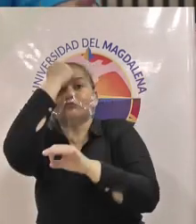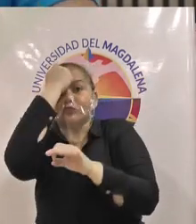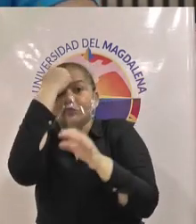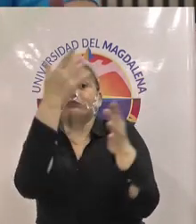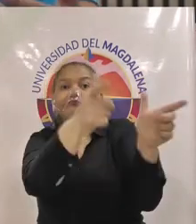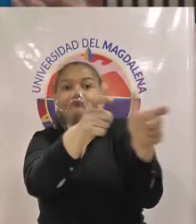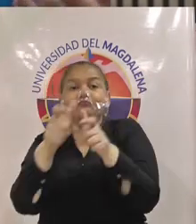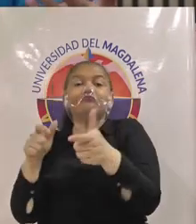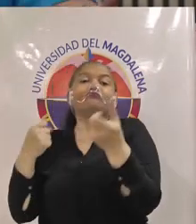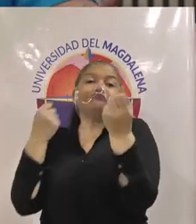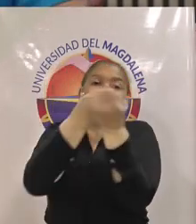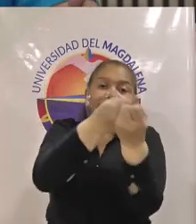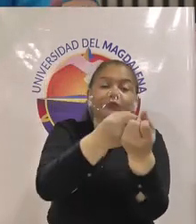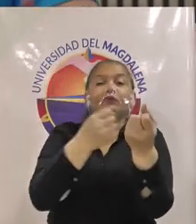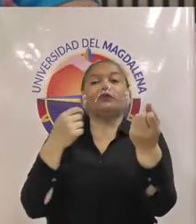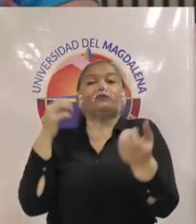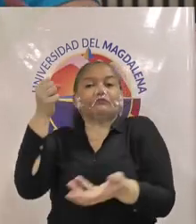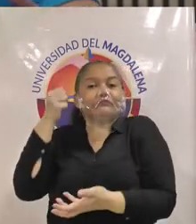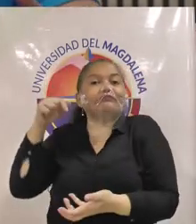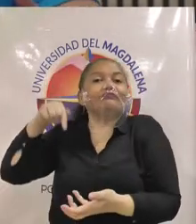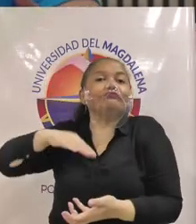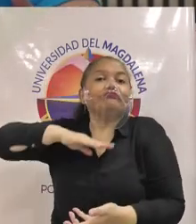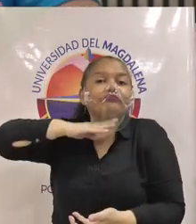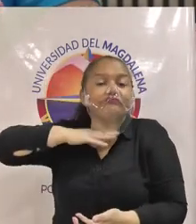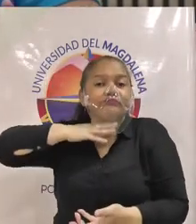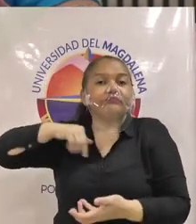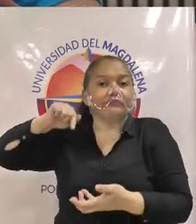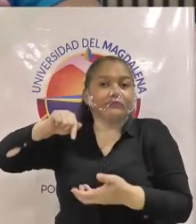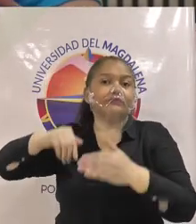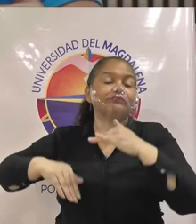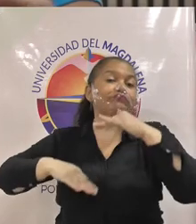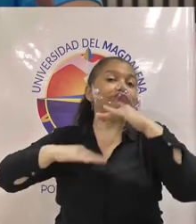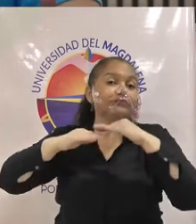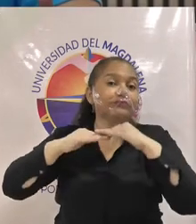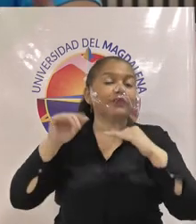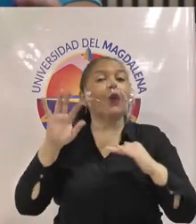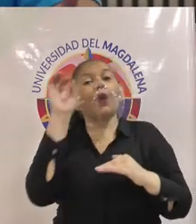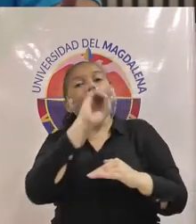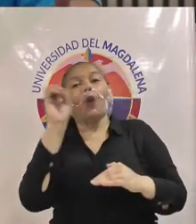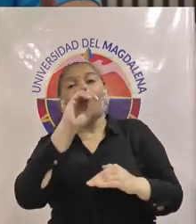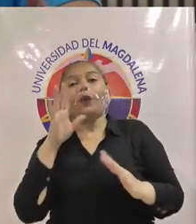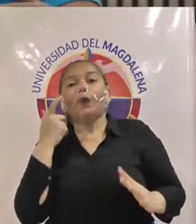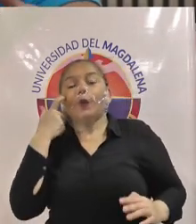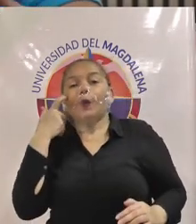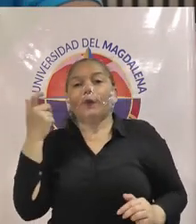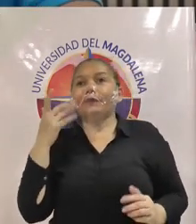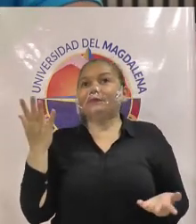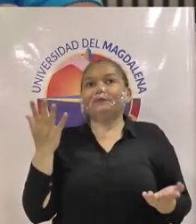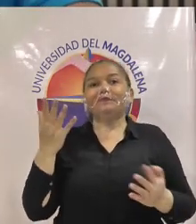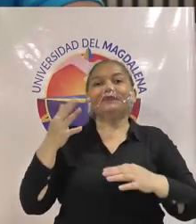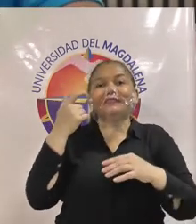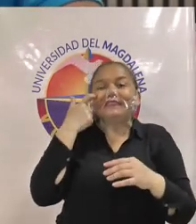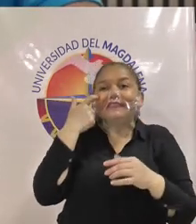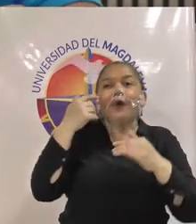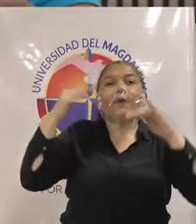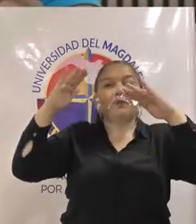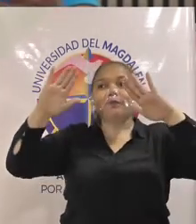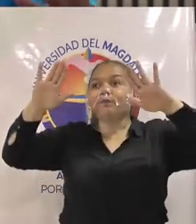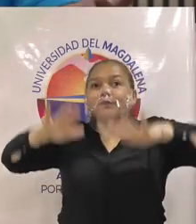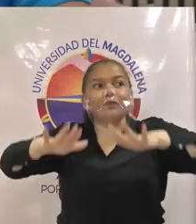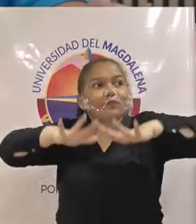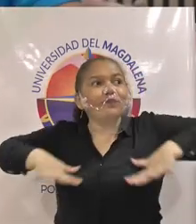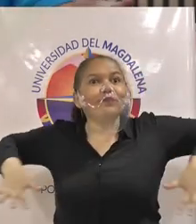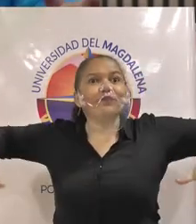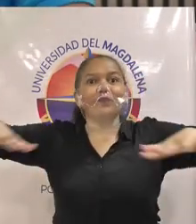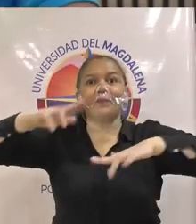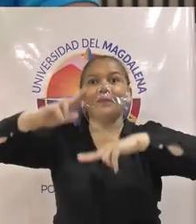incluso como lo manifestaba en el componente anterior las redes físicas y las redes digitales de la universidad